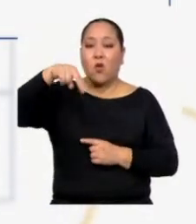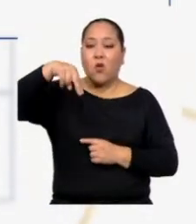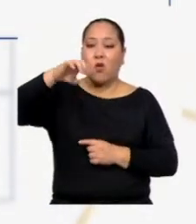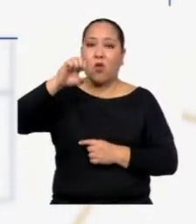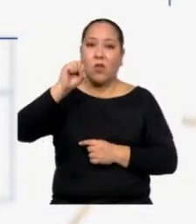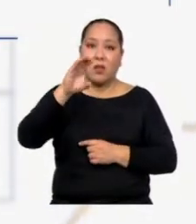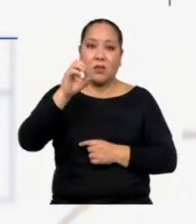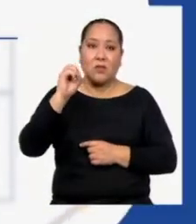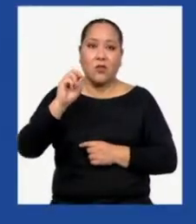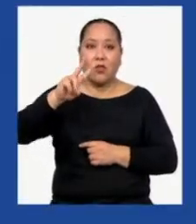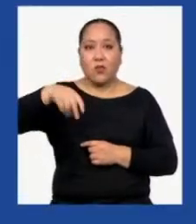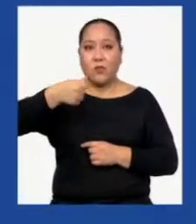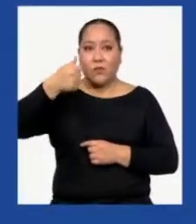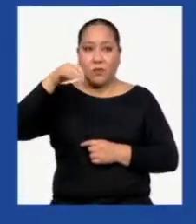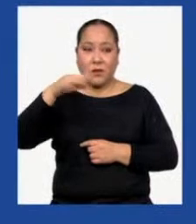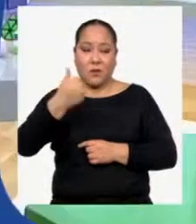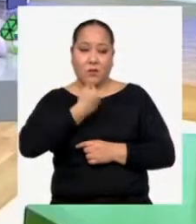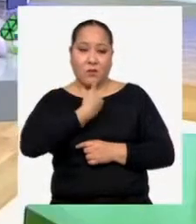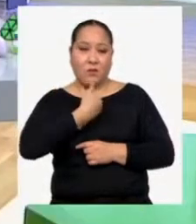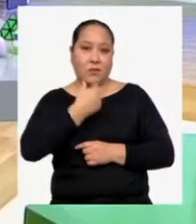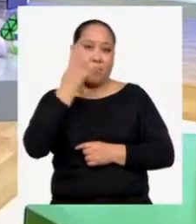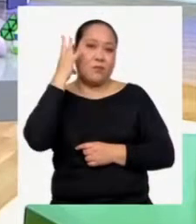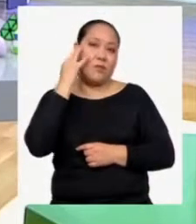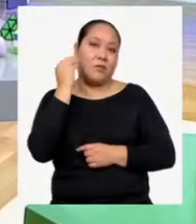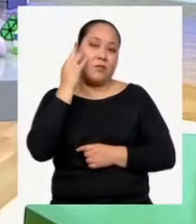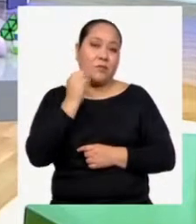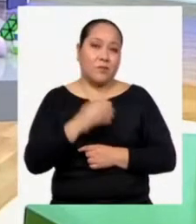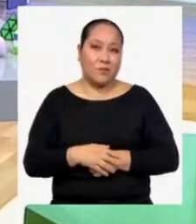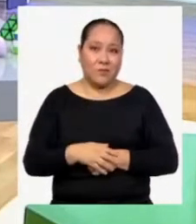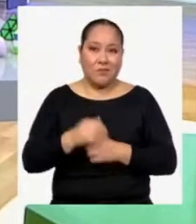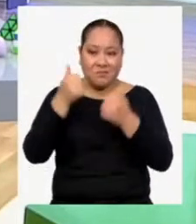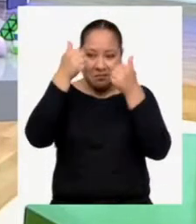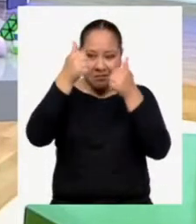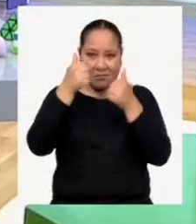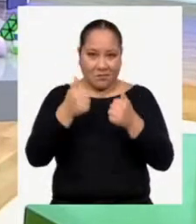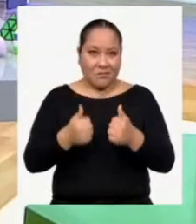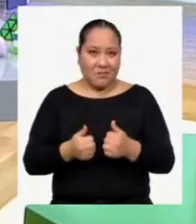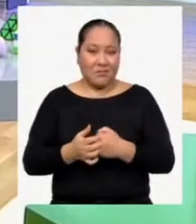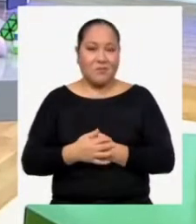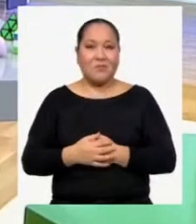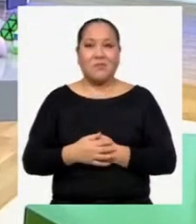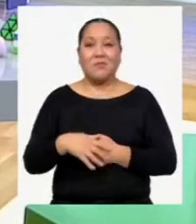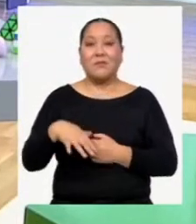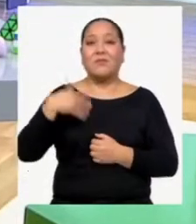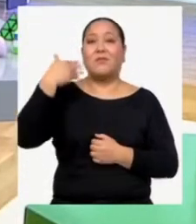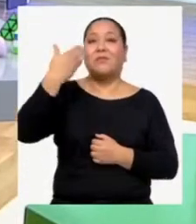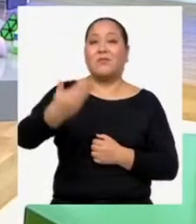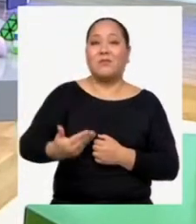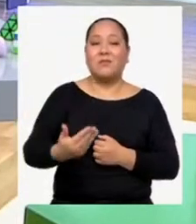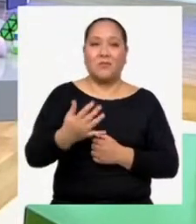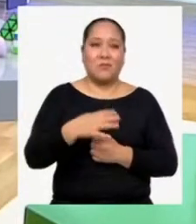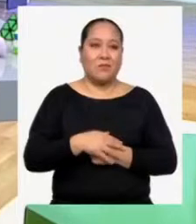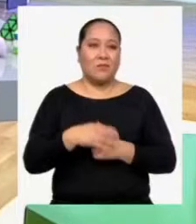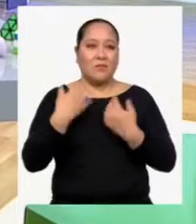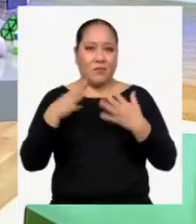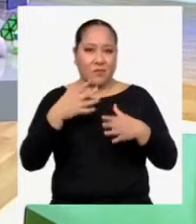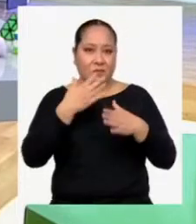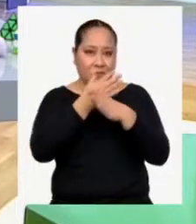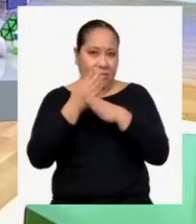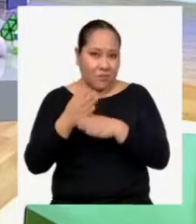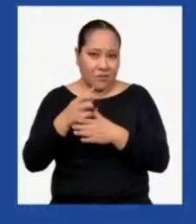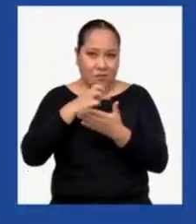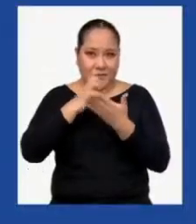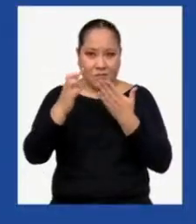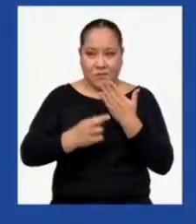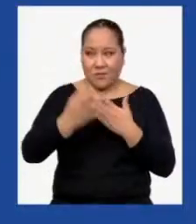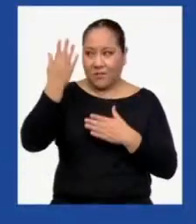propias experiencias. Hasta ahí, todo bien. El siguiente paso fue este, que ya les había compartido el